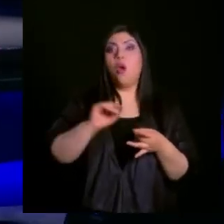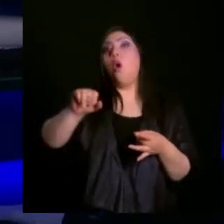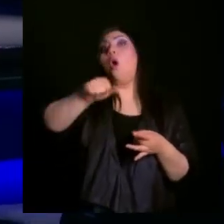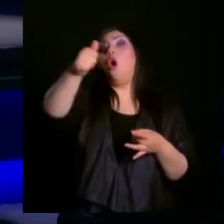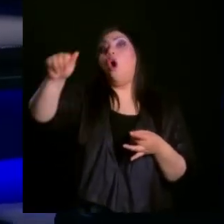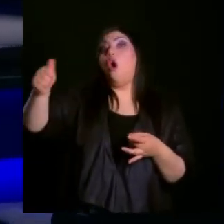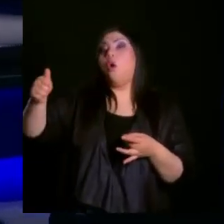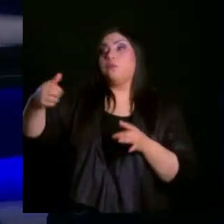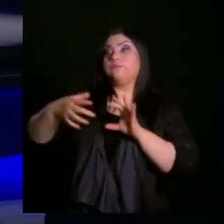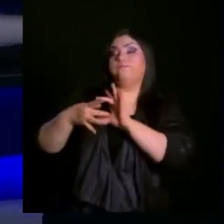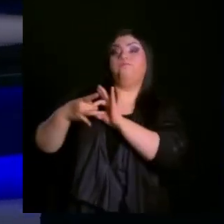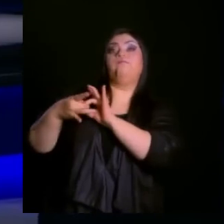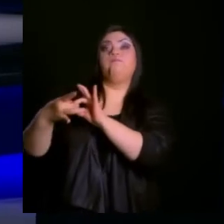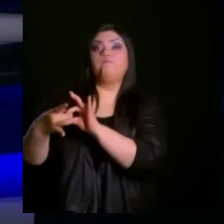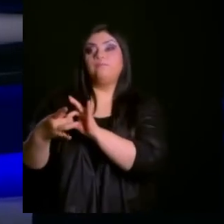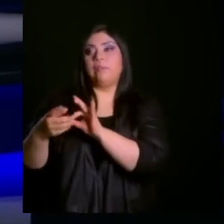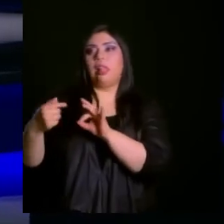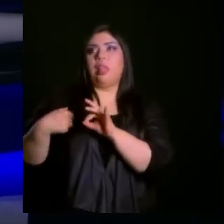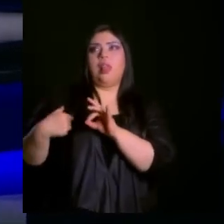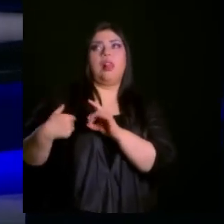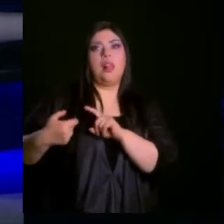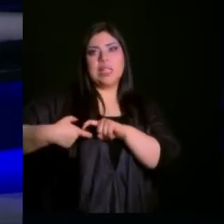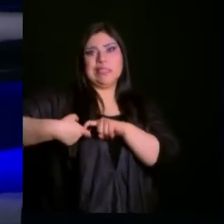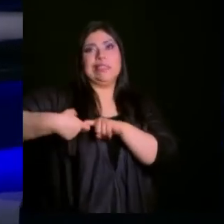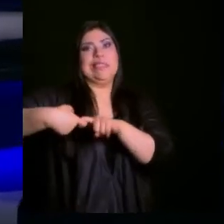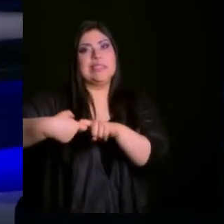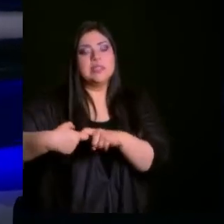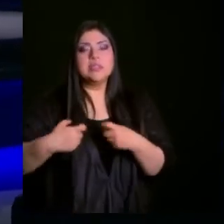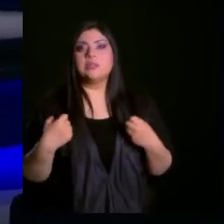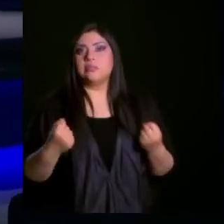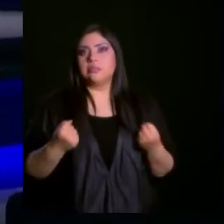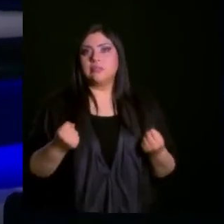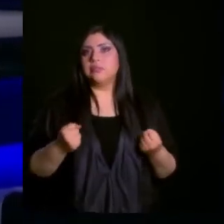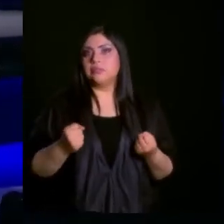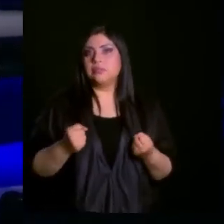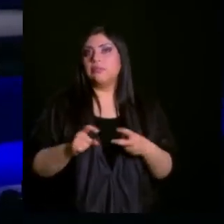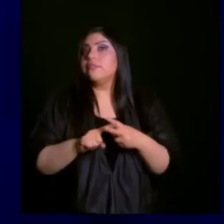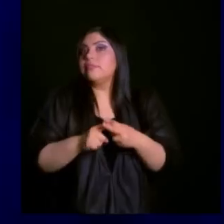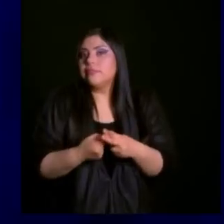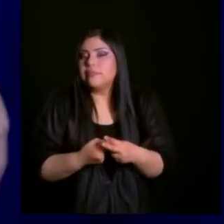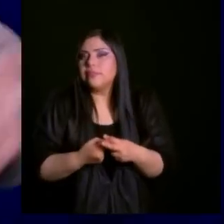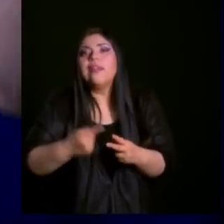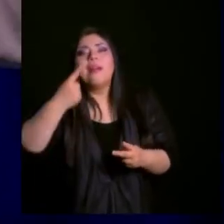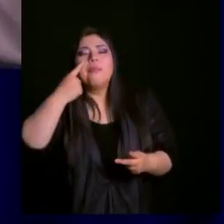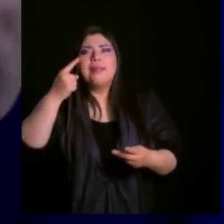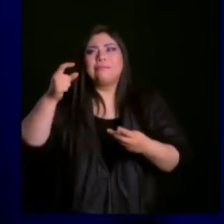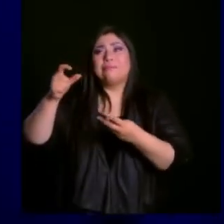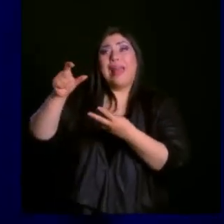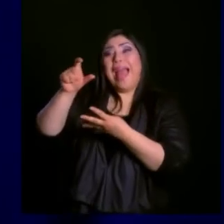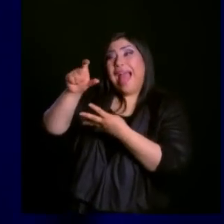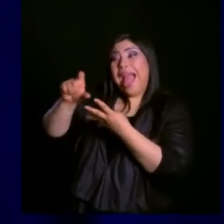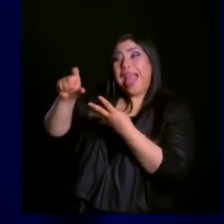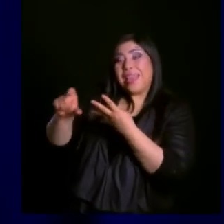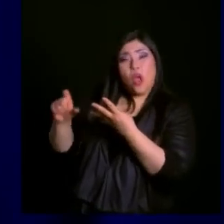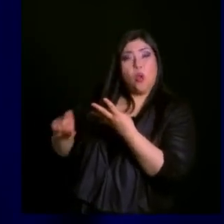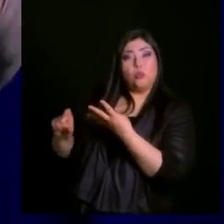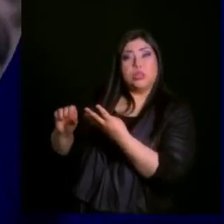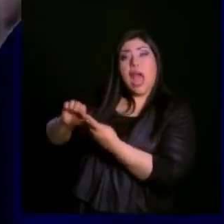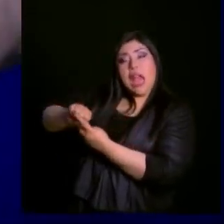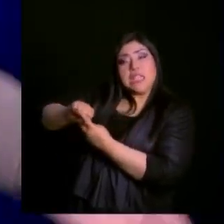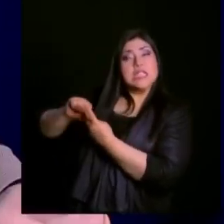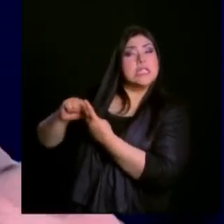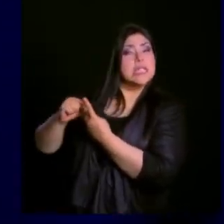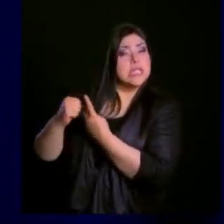otros en la vida. Hay cosas que detonan el tiempo en tu vida